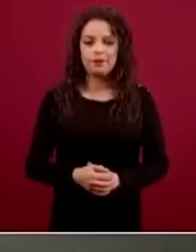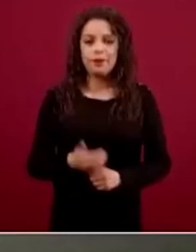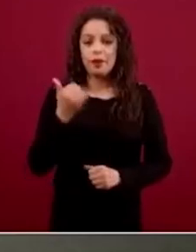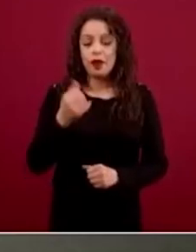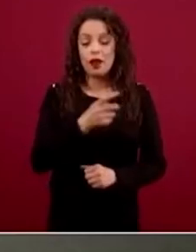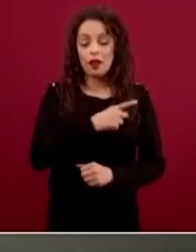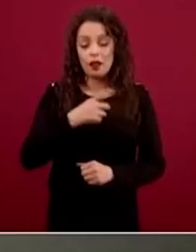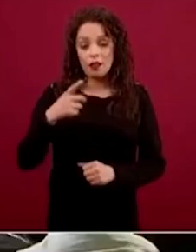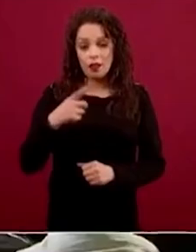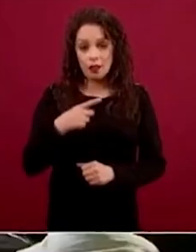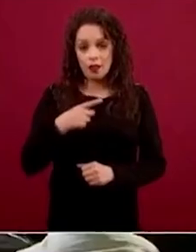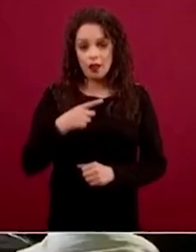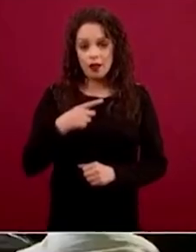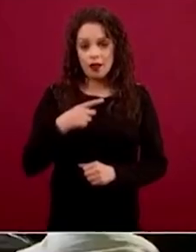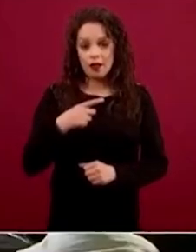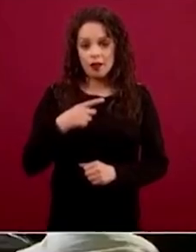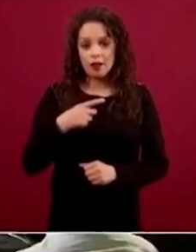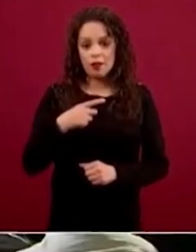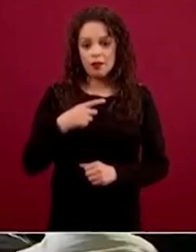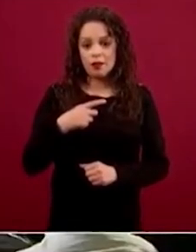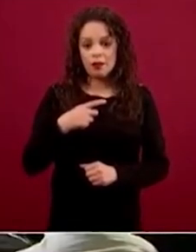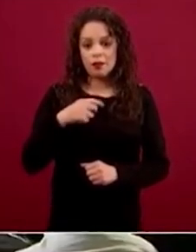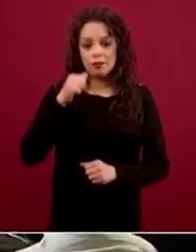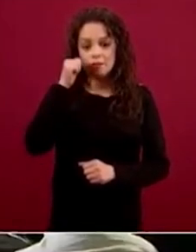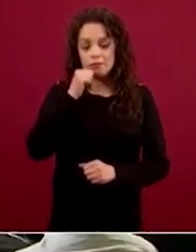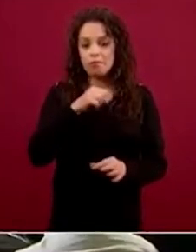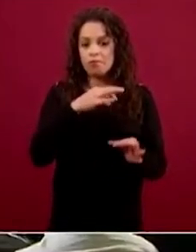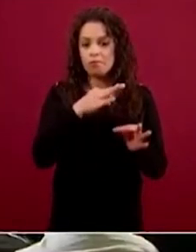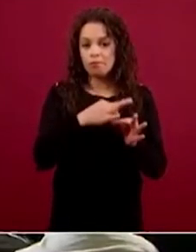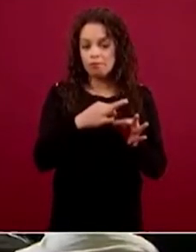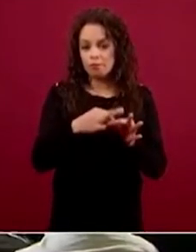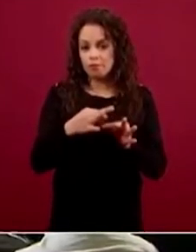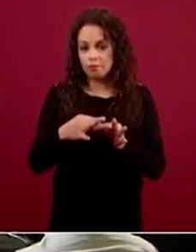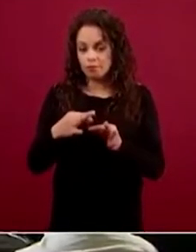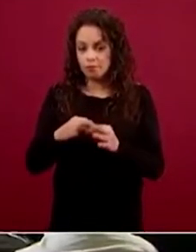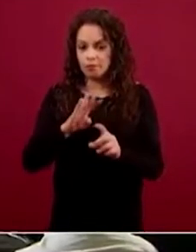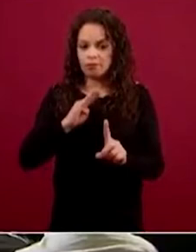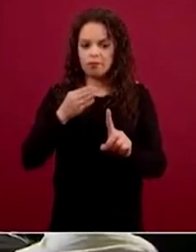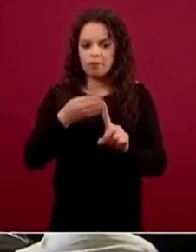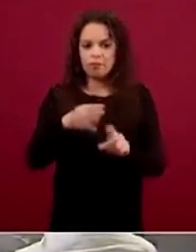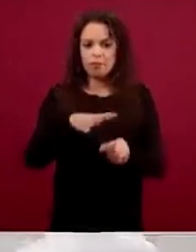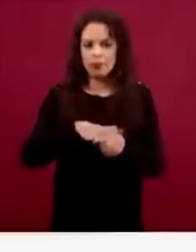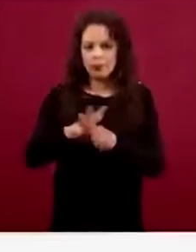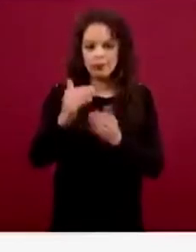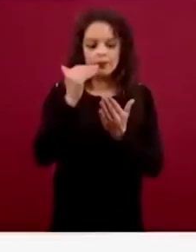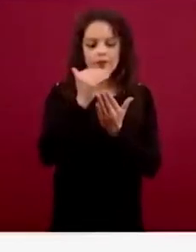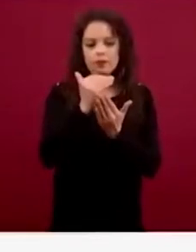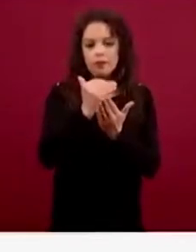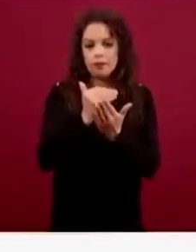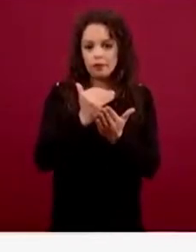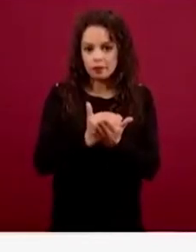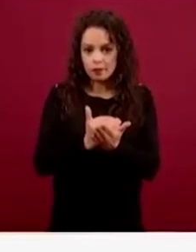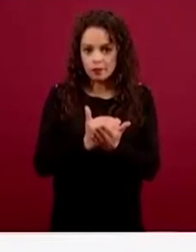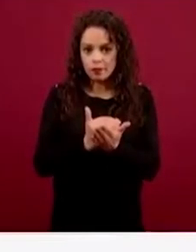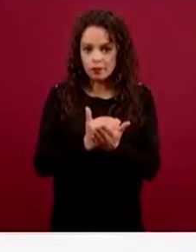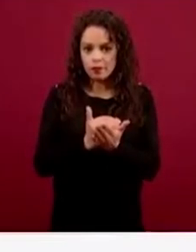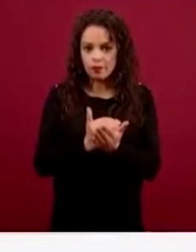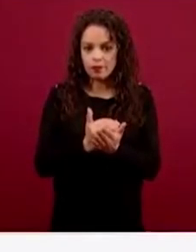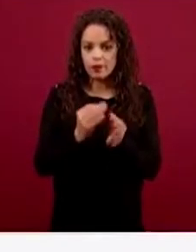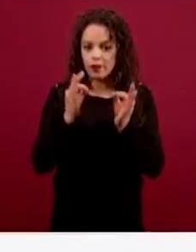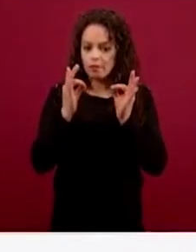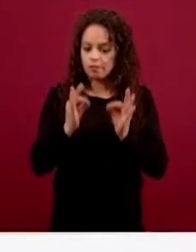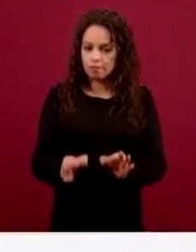Tenemos también un elemento específico y un protocolo específico para aquellas